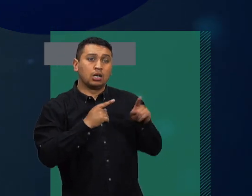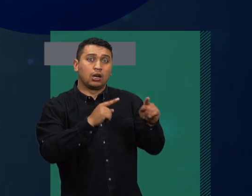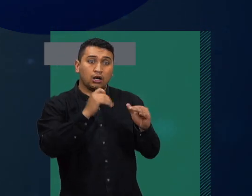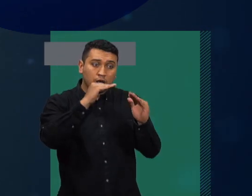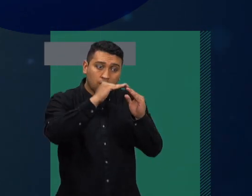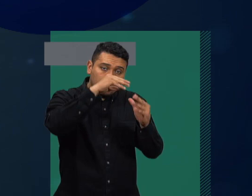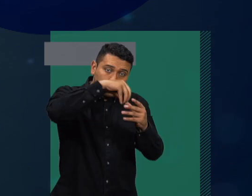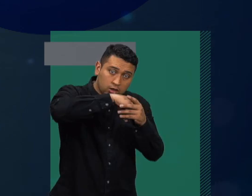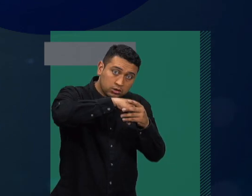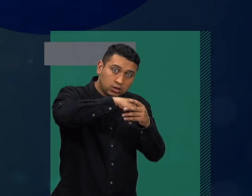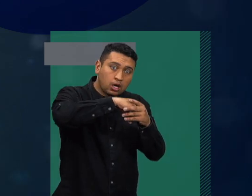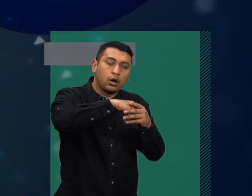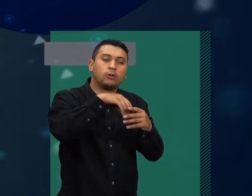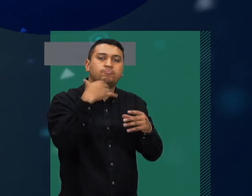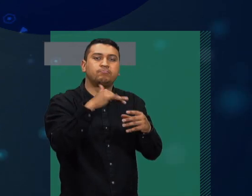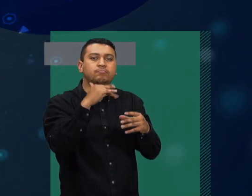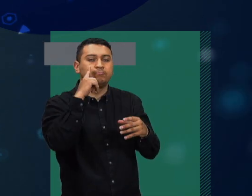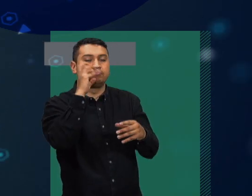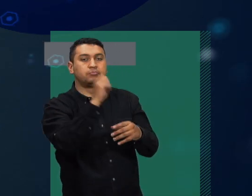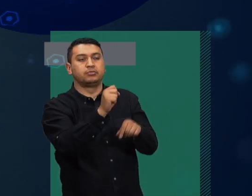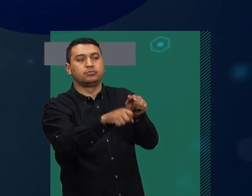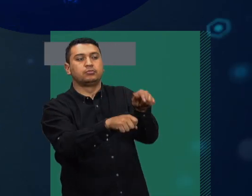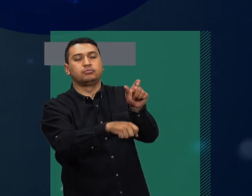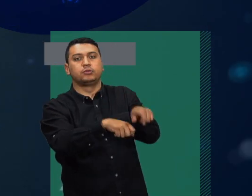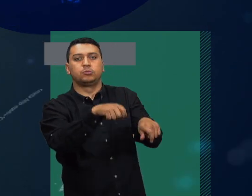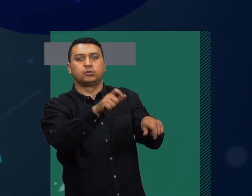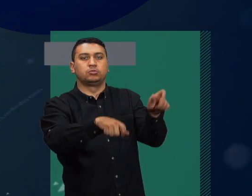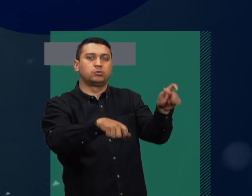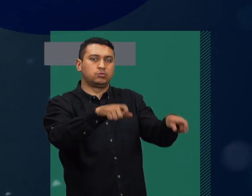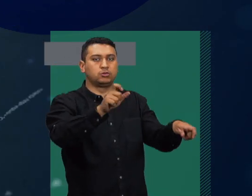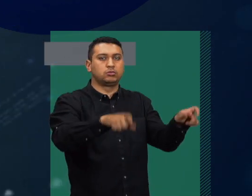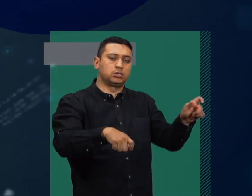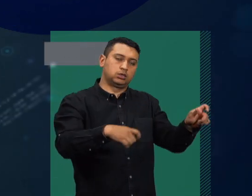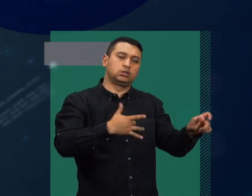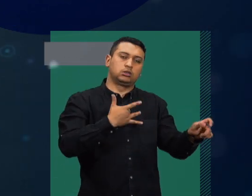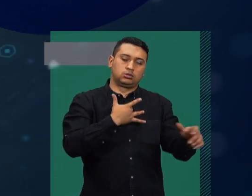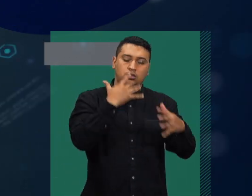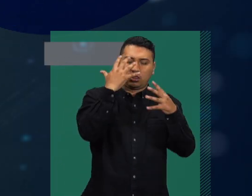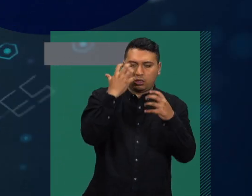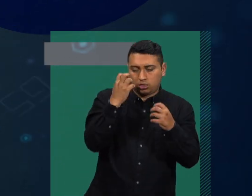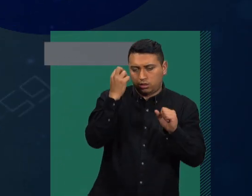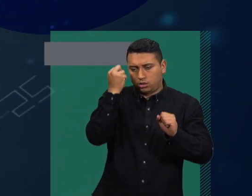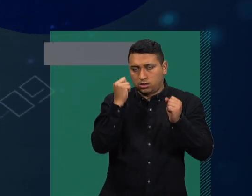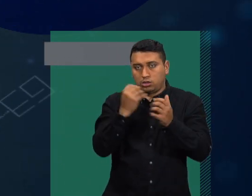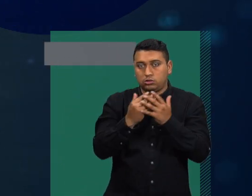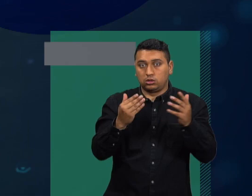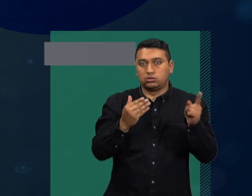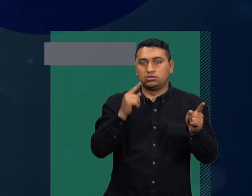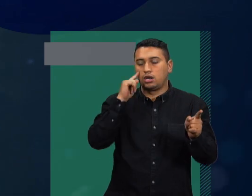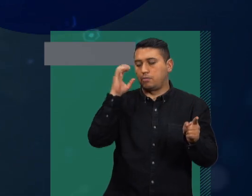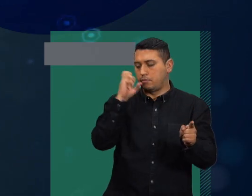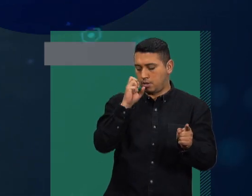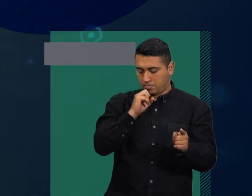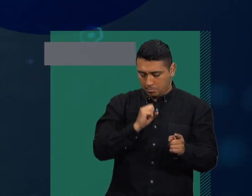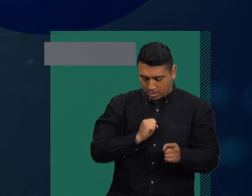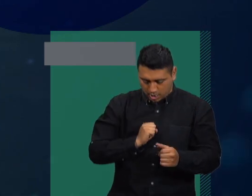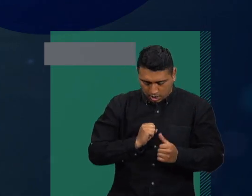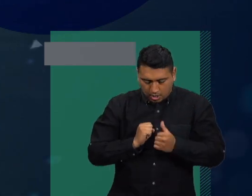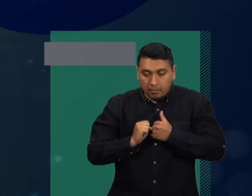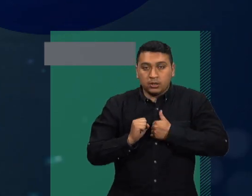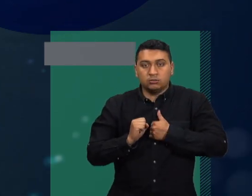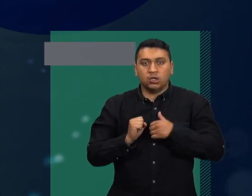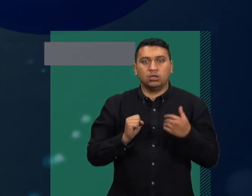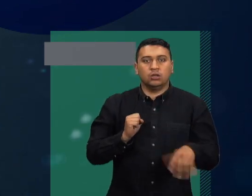personas a esos silencios a los que lo guían, porque también tenemos una sociedad construida para distraernos